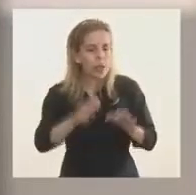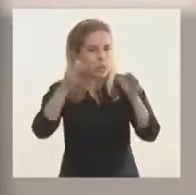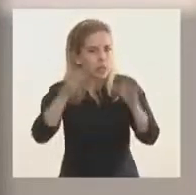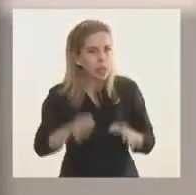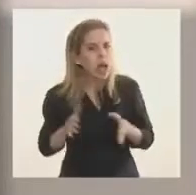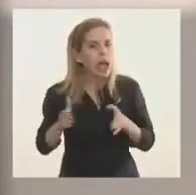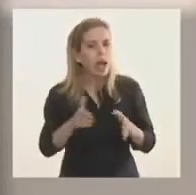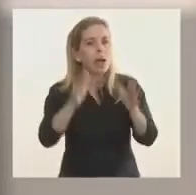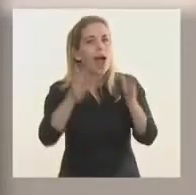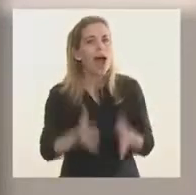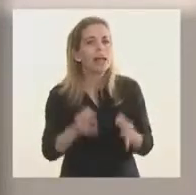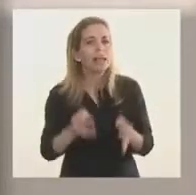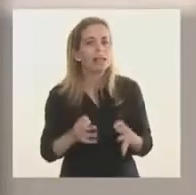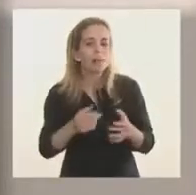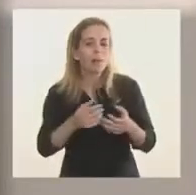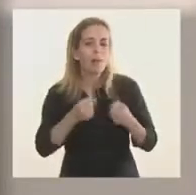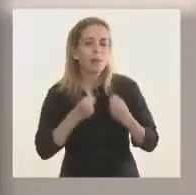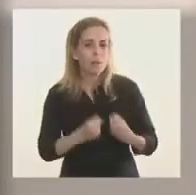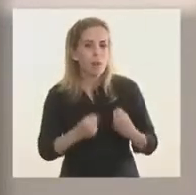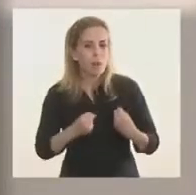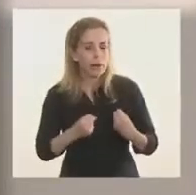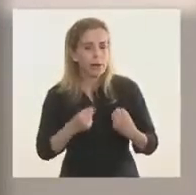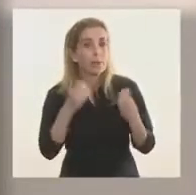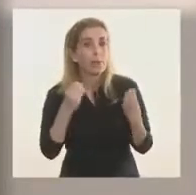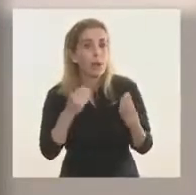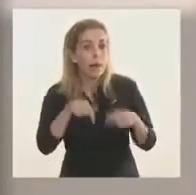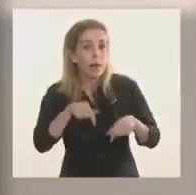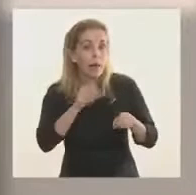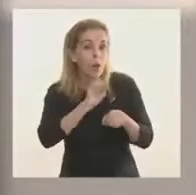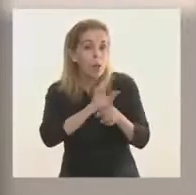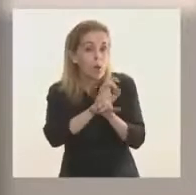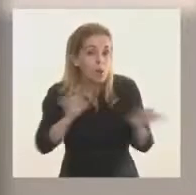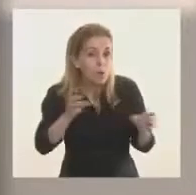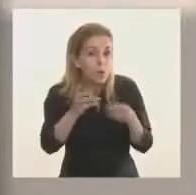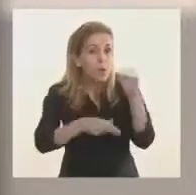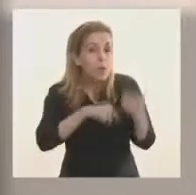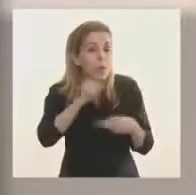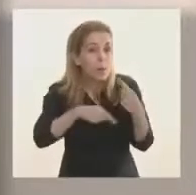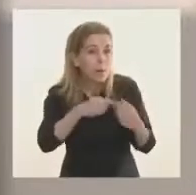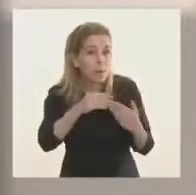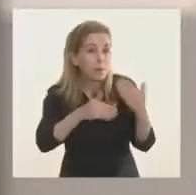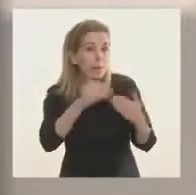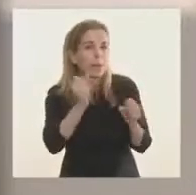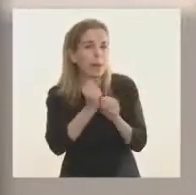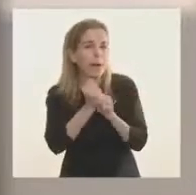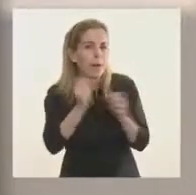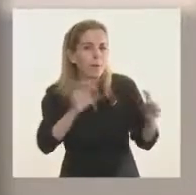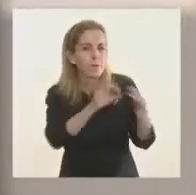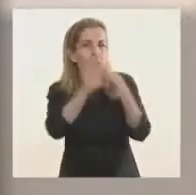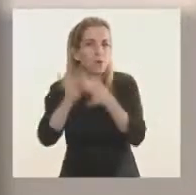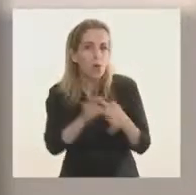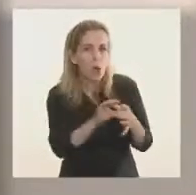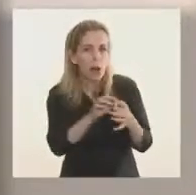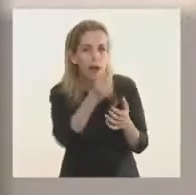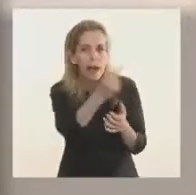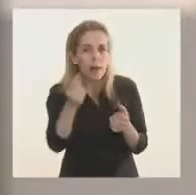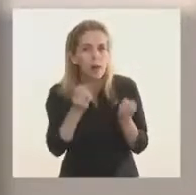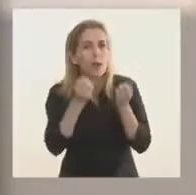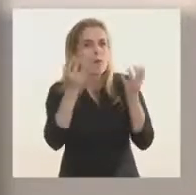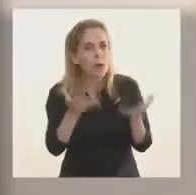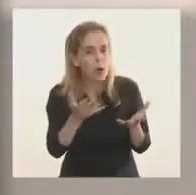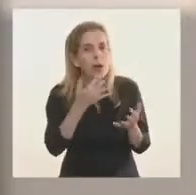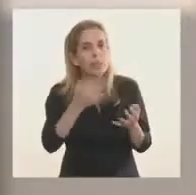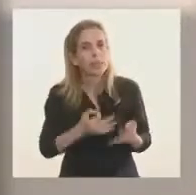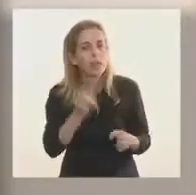camino que tomará más fuerza, porque saldremos fortalecidos de un trabajo en unidad, de un trabajo federal,